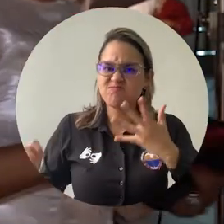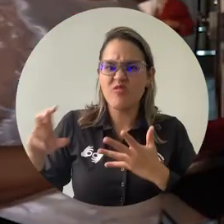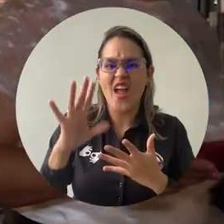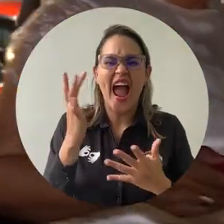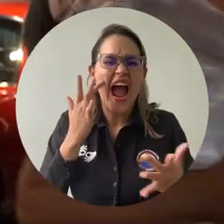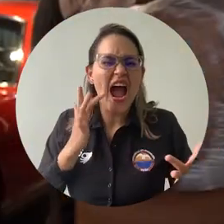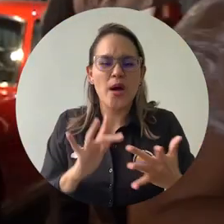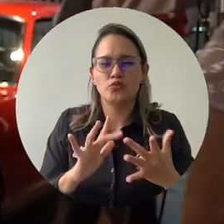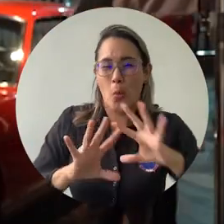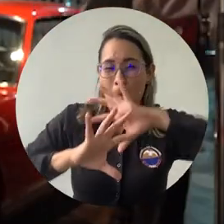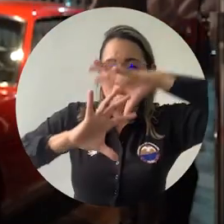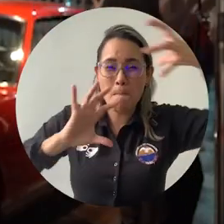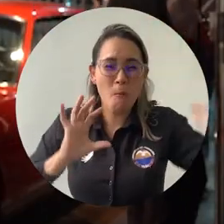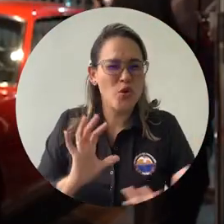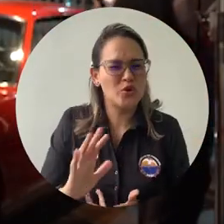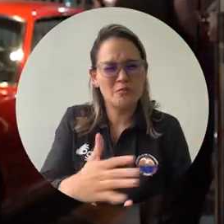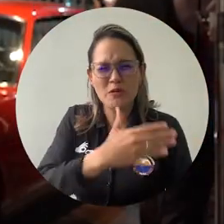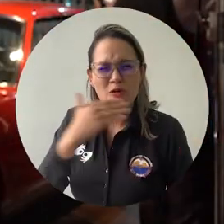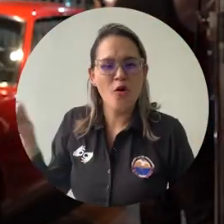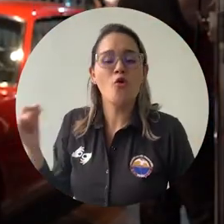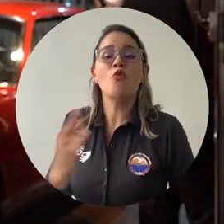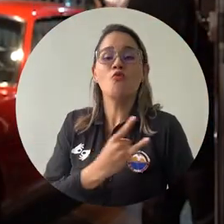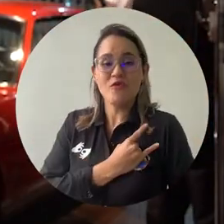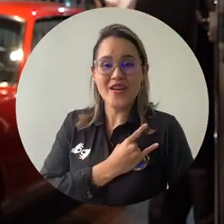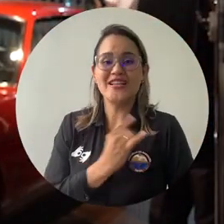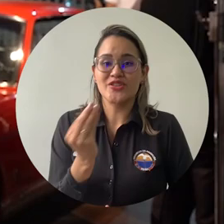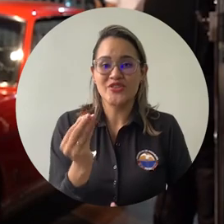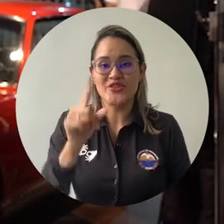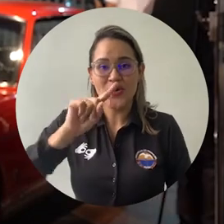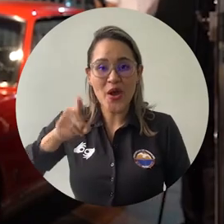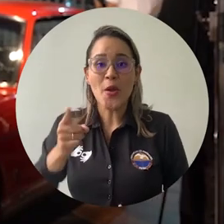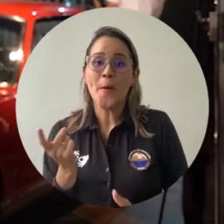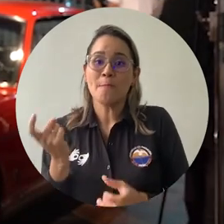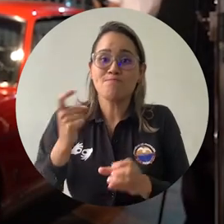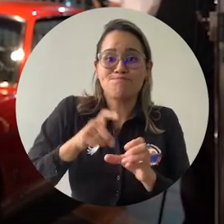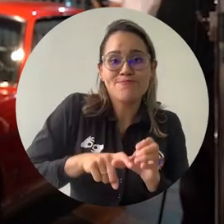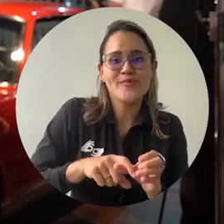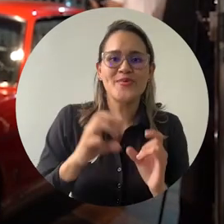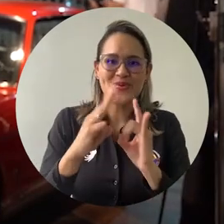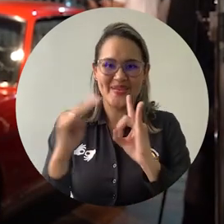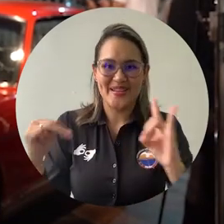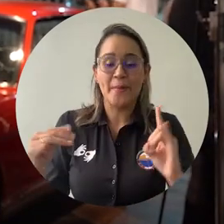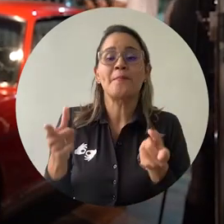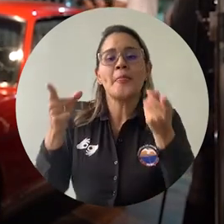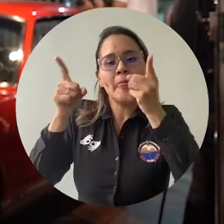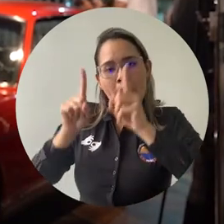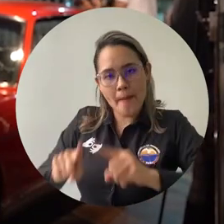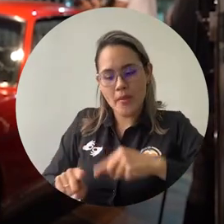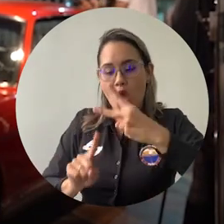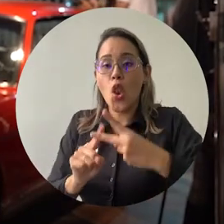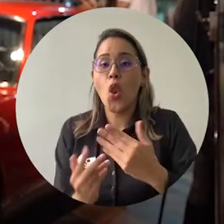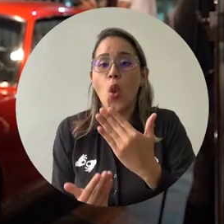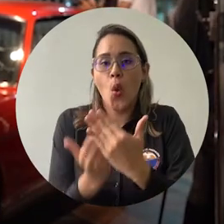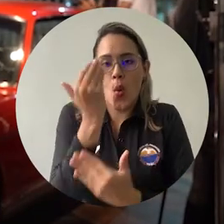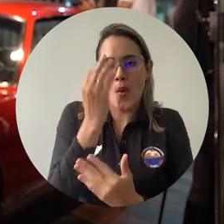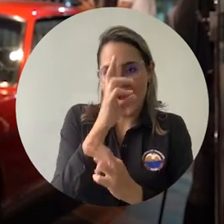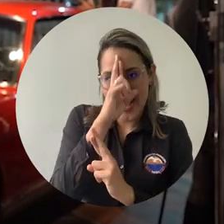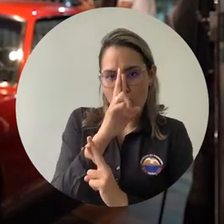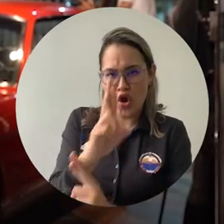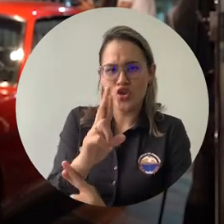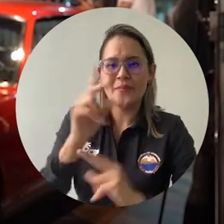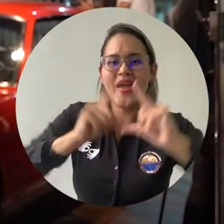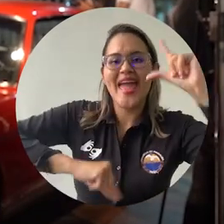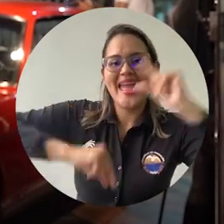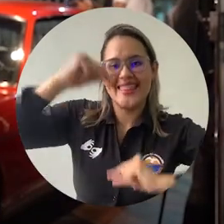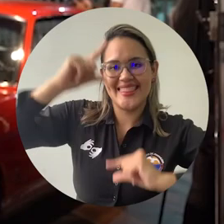universidades del mundo según el World University Ranking de QS. También entregamos el nuevo reconocimiento de